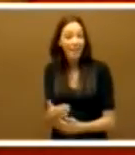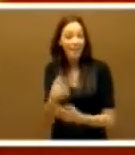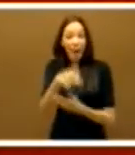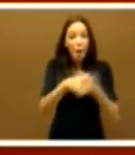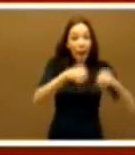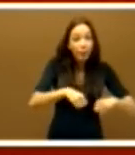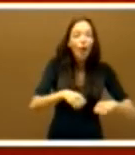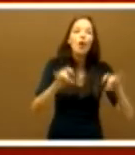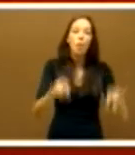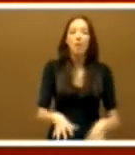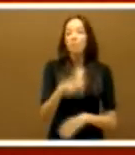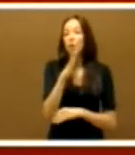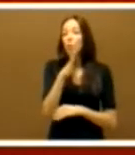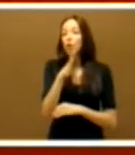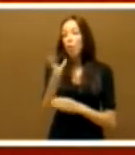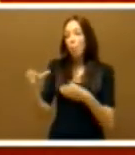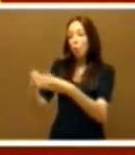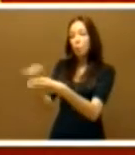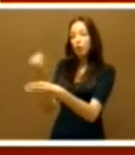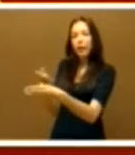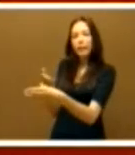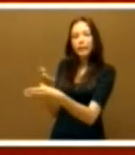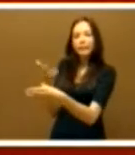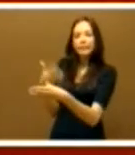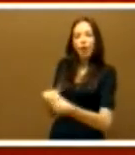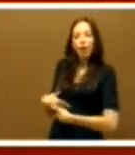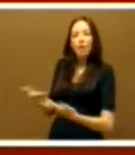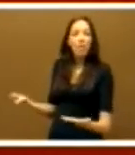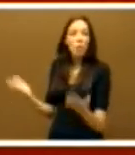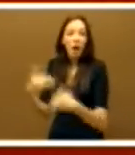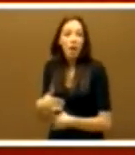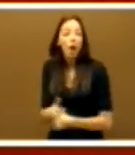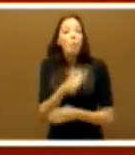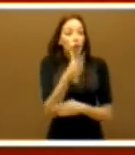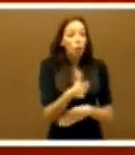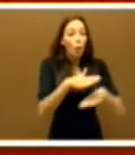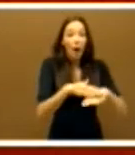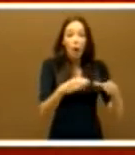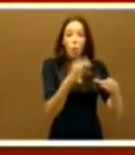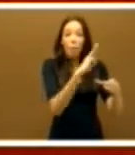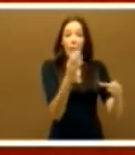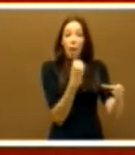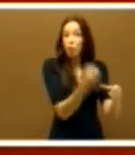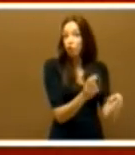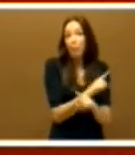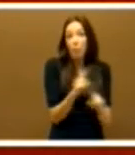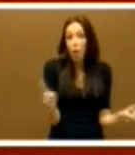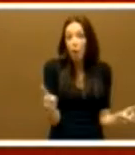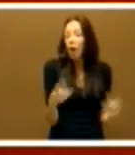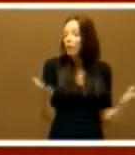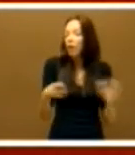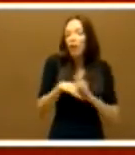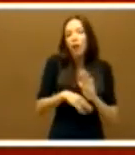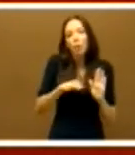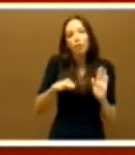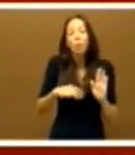seguir confiando en el Partido Socialista y no tiene ningún motivo para apoyar al Partido Popular. Y vamos a quedarnos con nuestros votos, lo que pasa es que el reglamento perverso